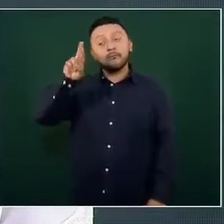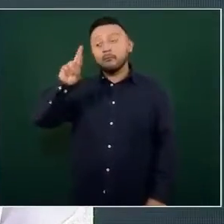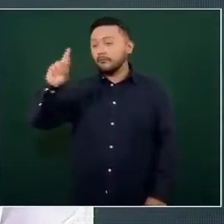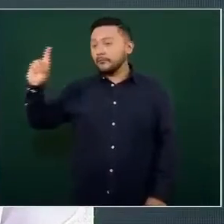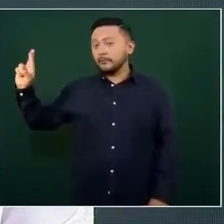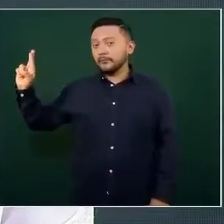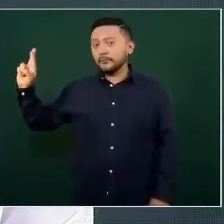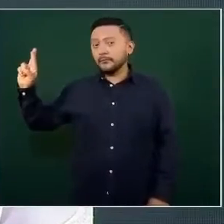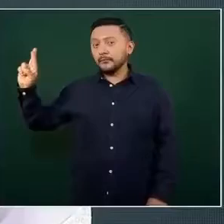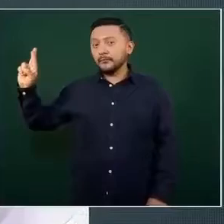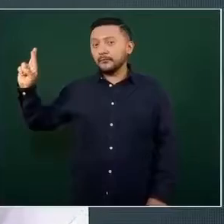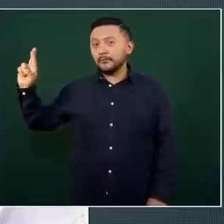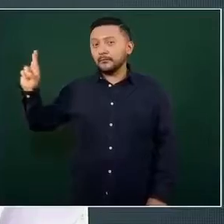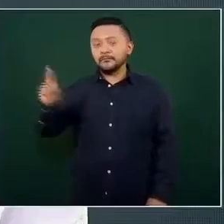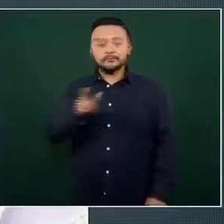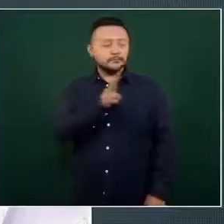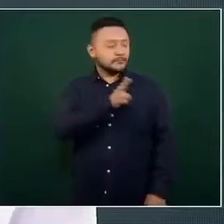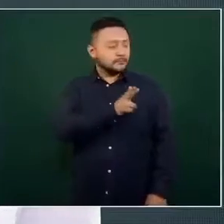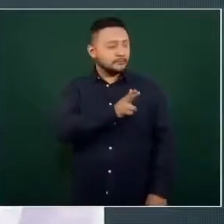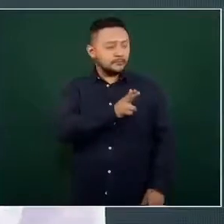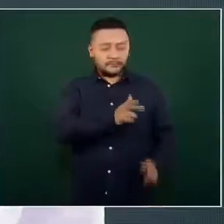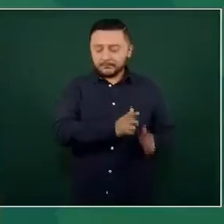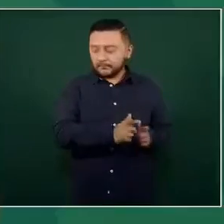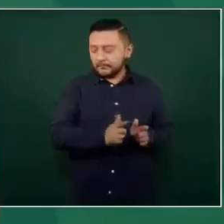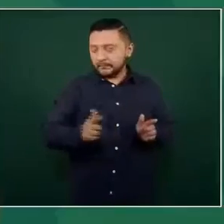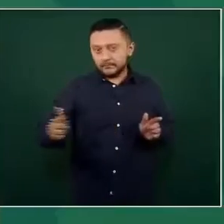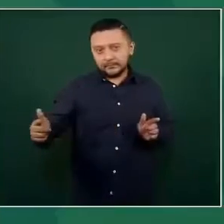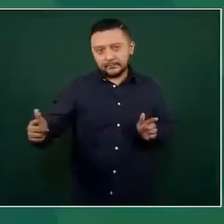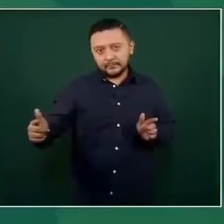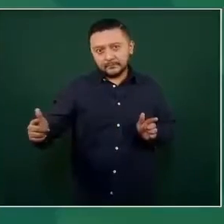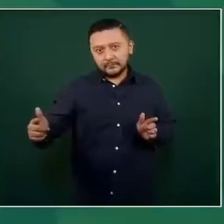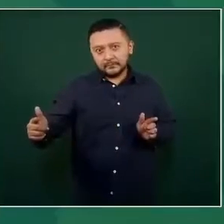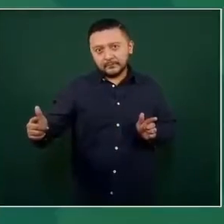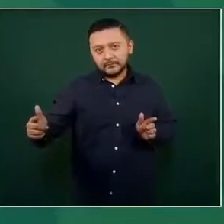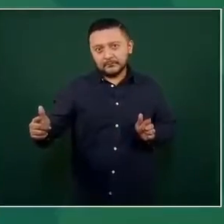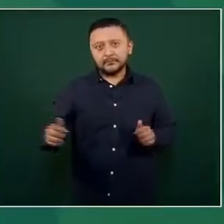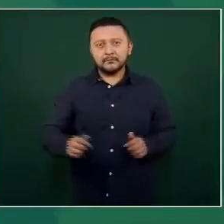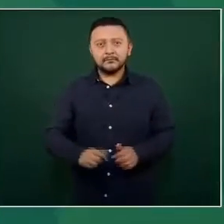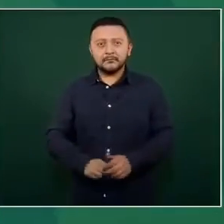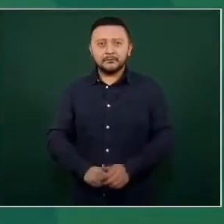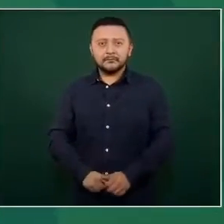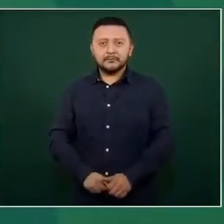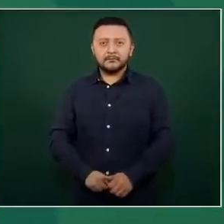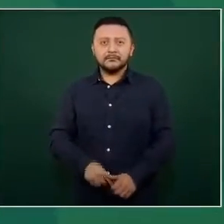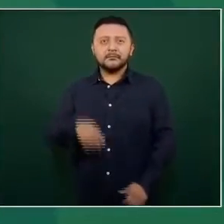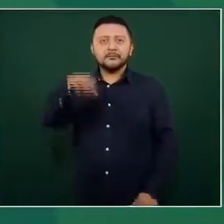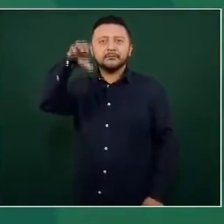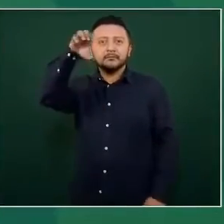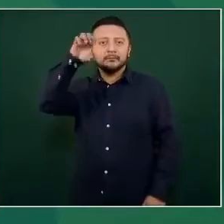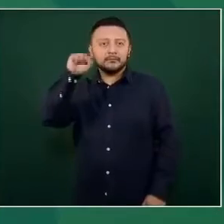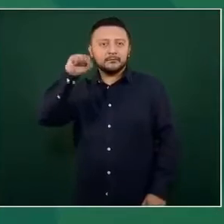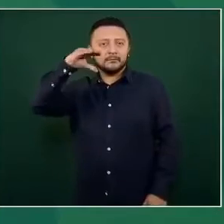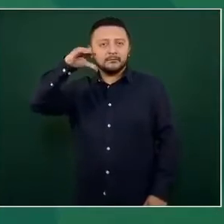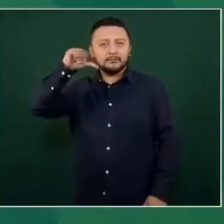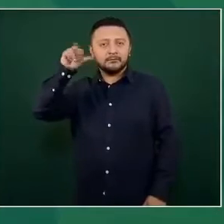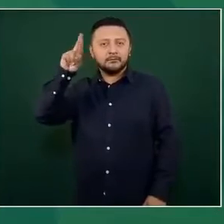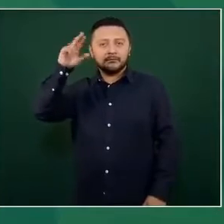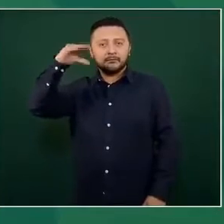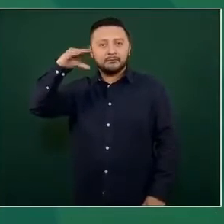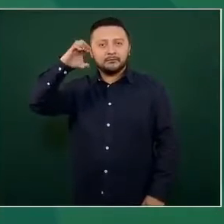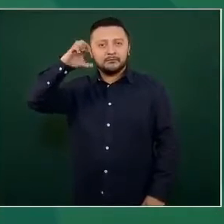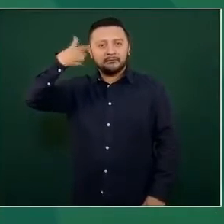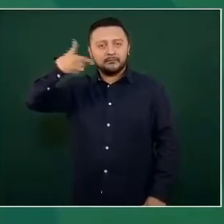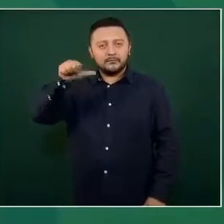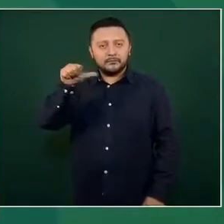hasta Escárcega, Candelaria, los